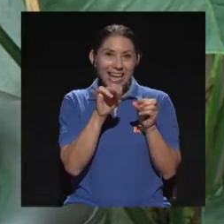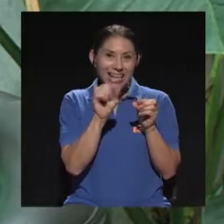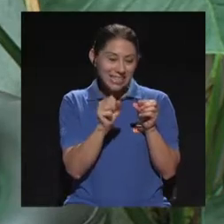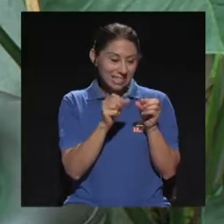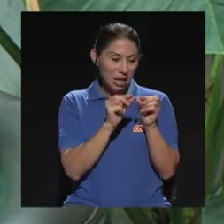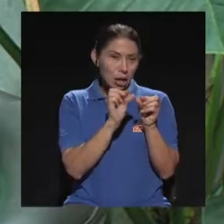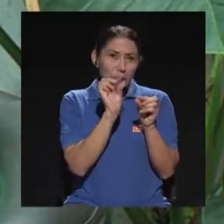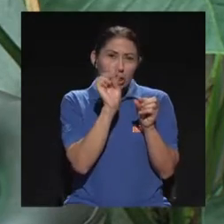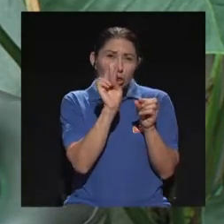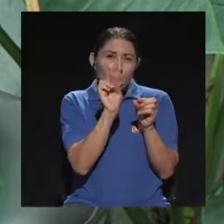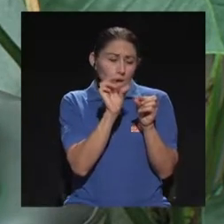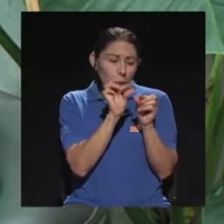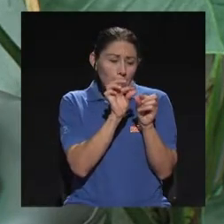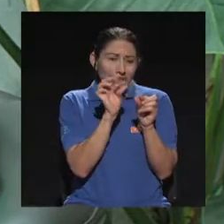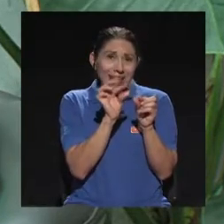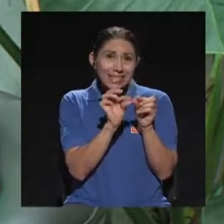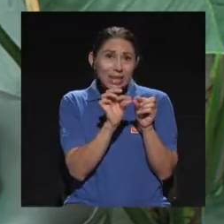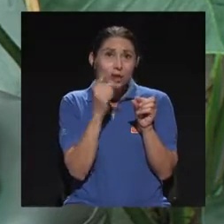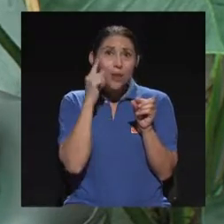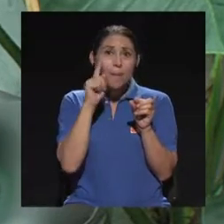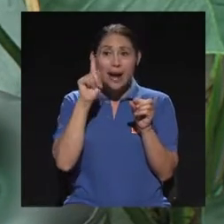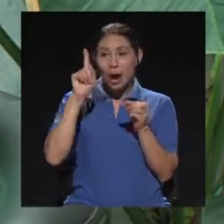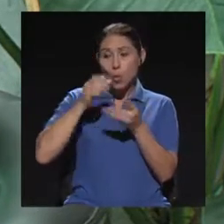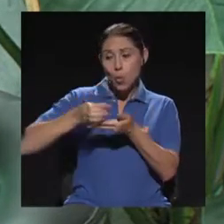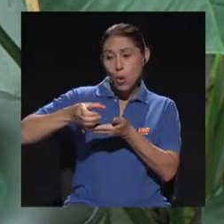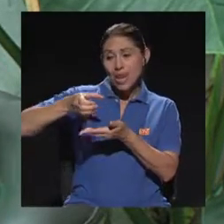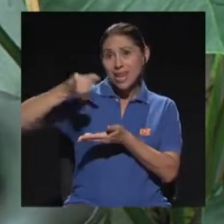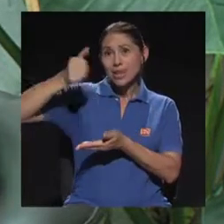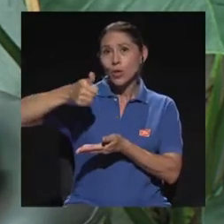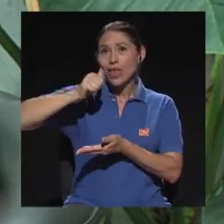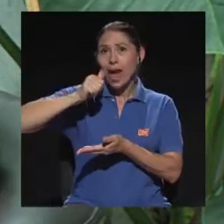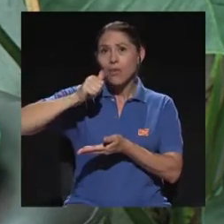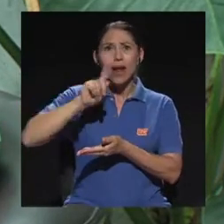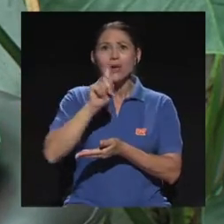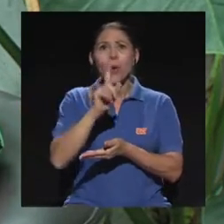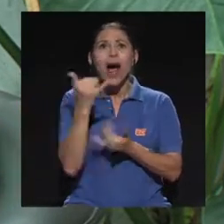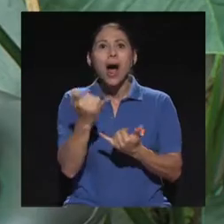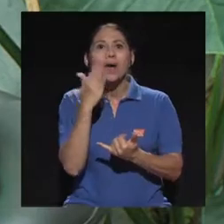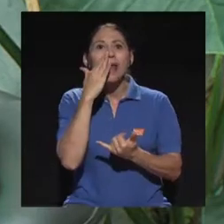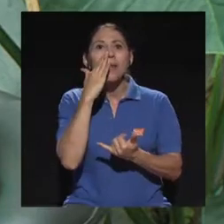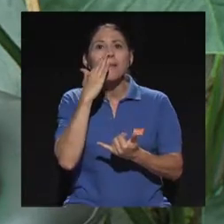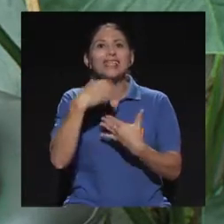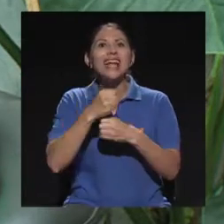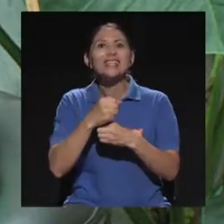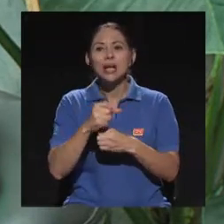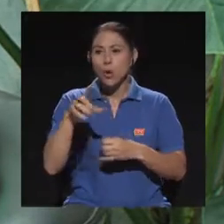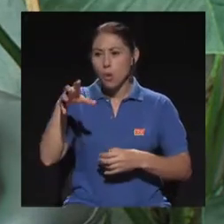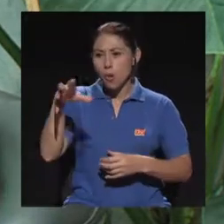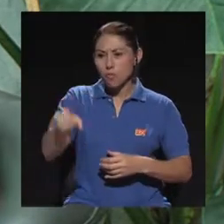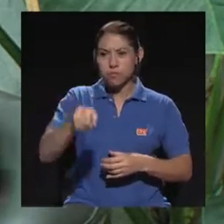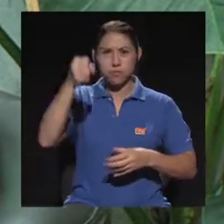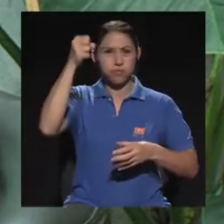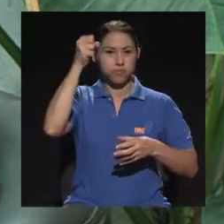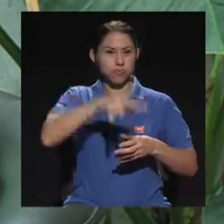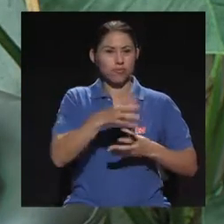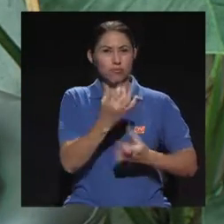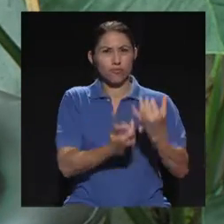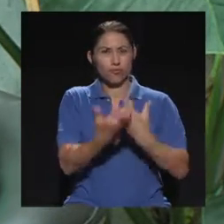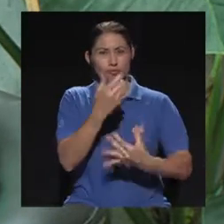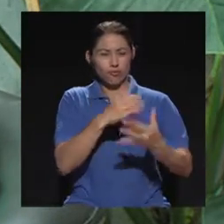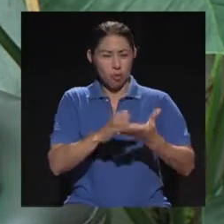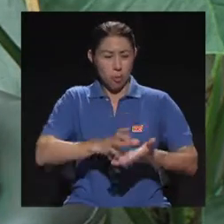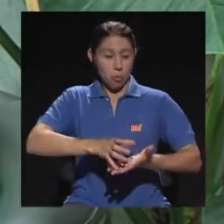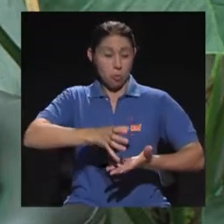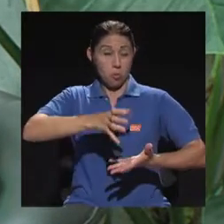un litro de agua, toman un puño entero de anís, lo ponen a hervir y eso se hace en infusión. Ellas lo ponen a hervir